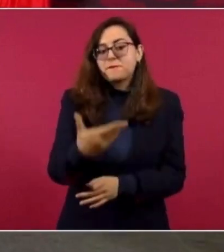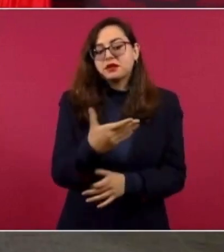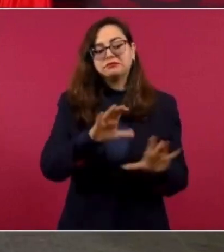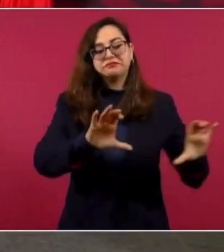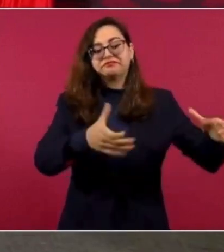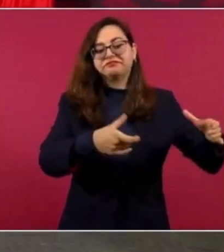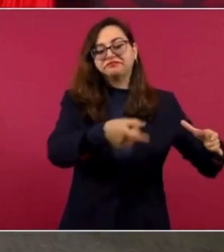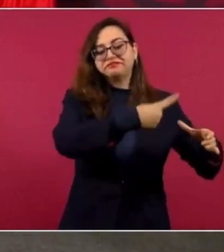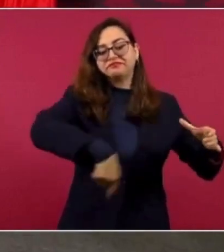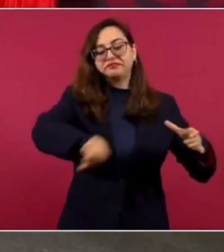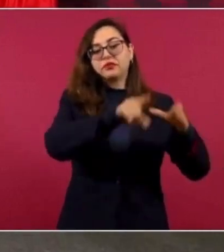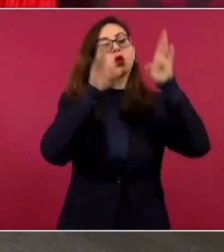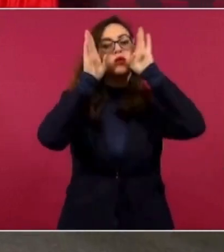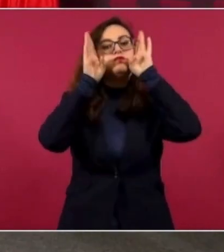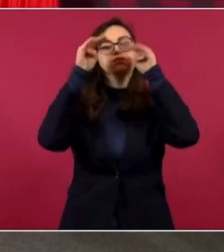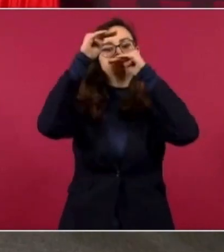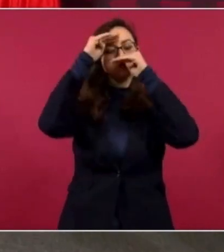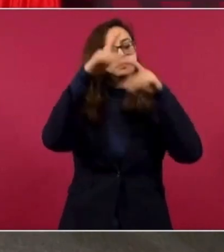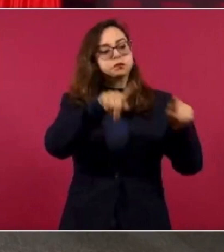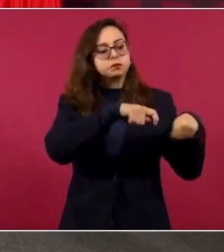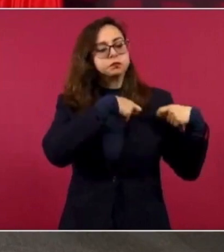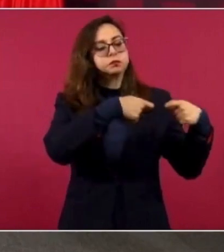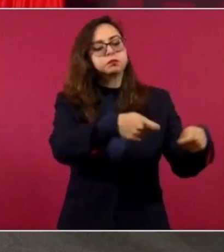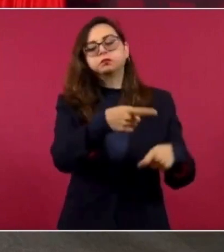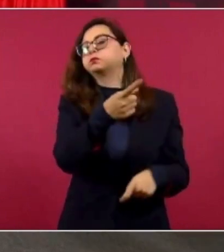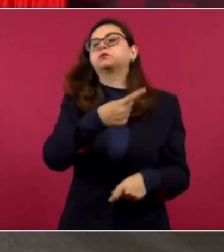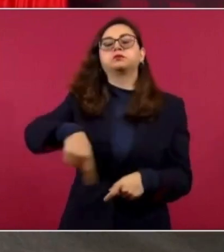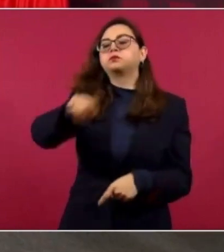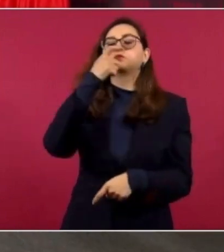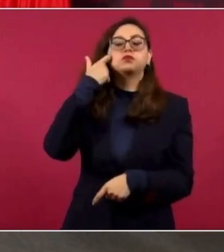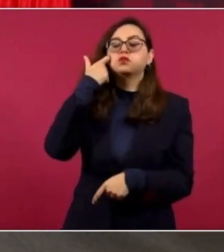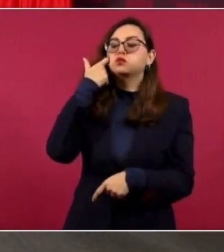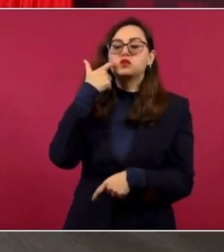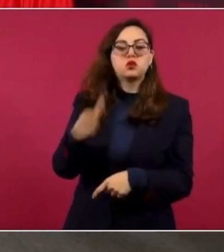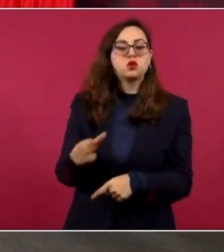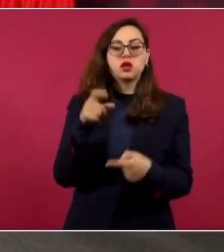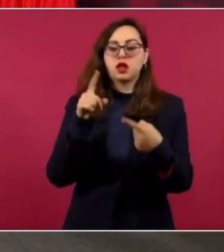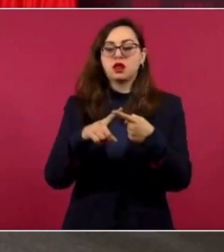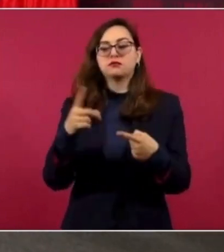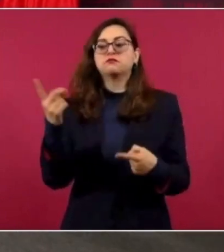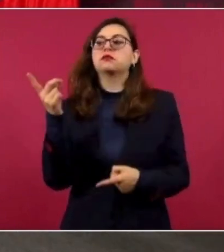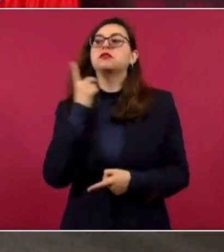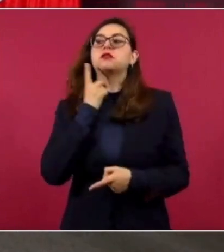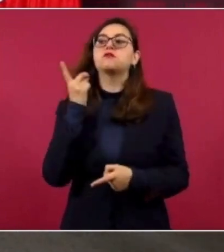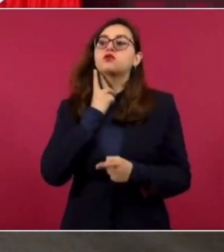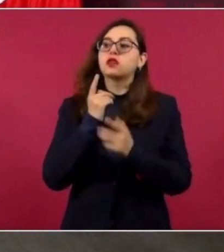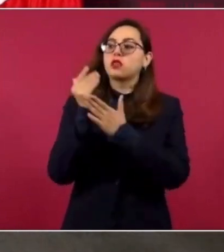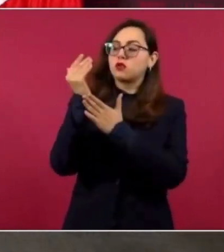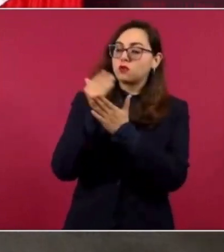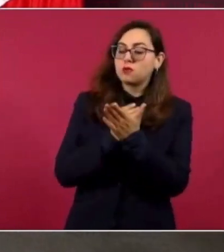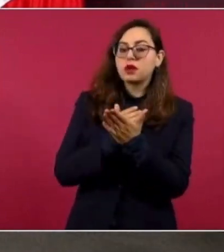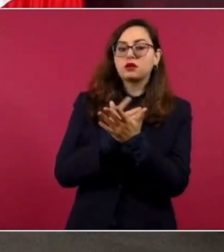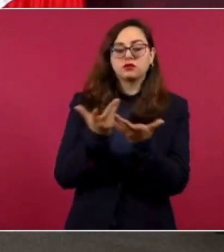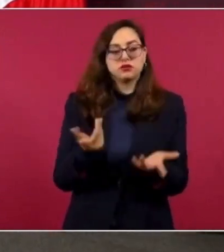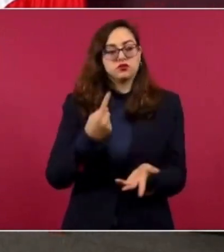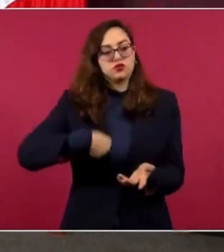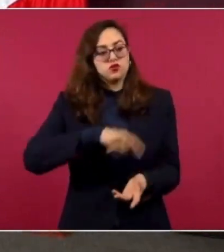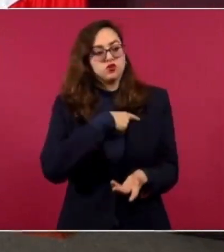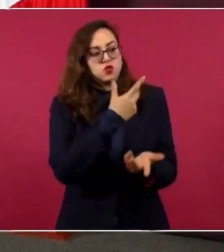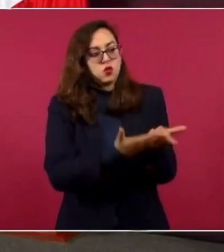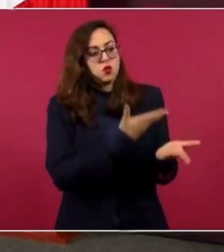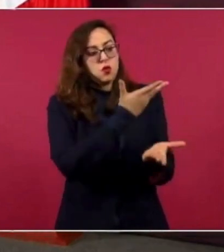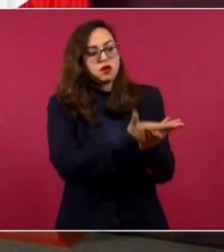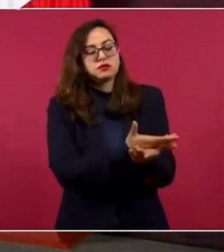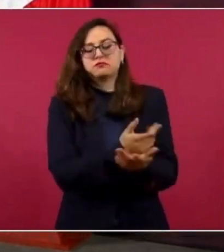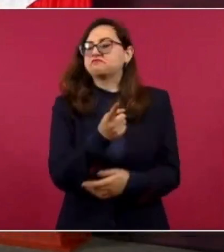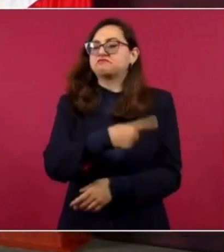redujera el número de diputados, diputados, como lo estábamos proponiendo,